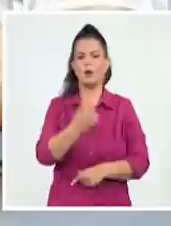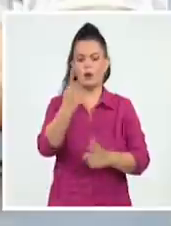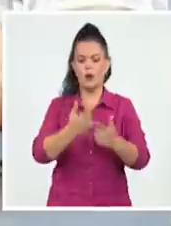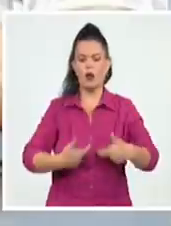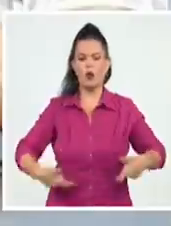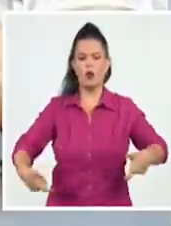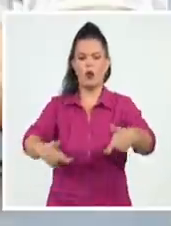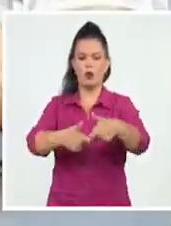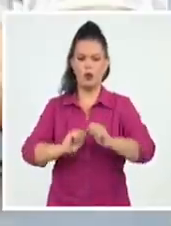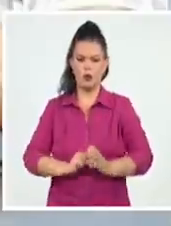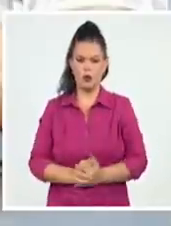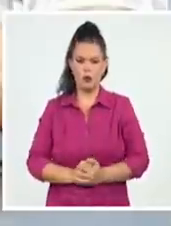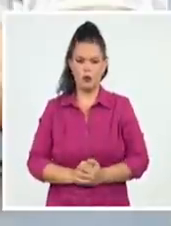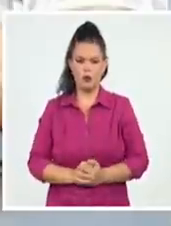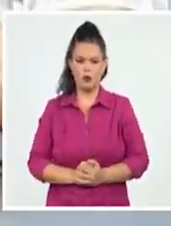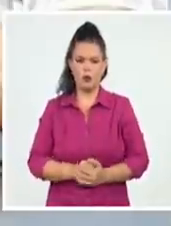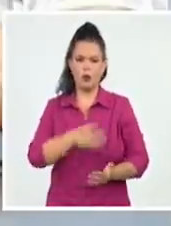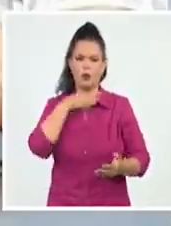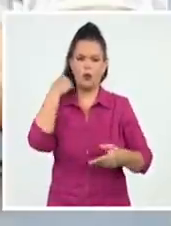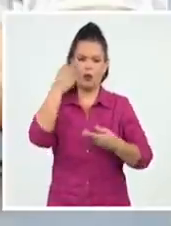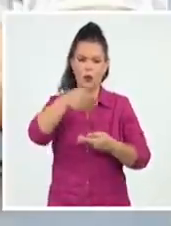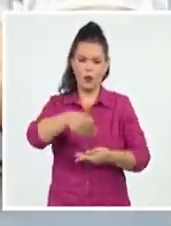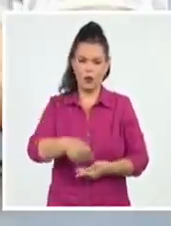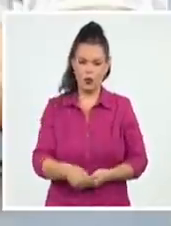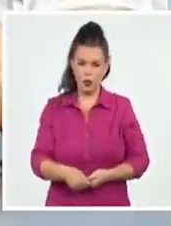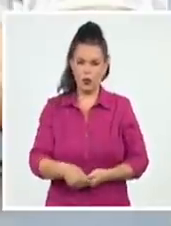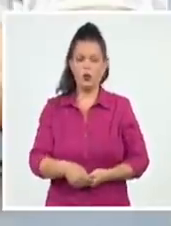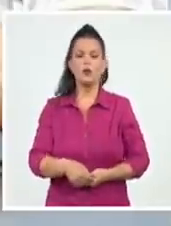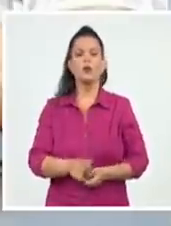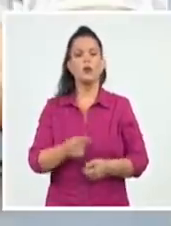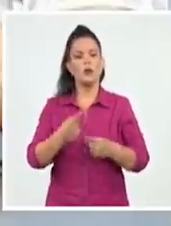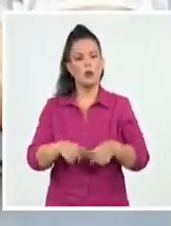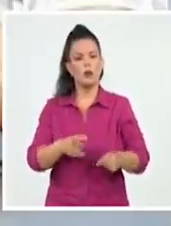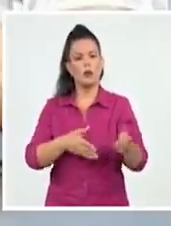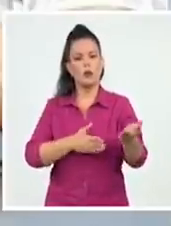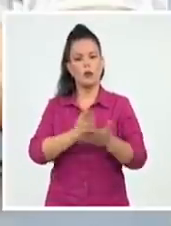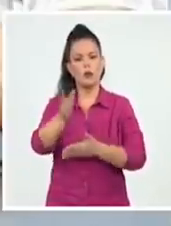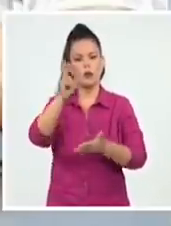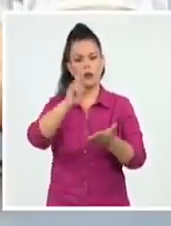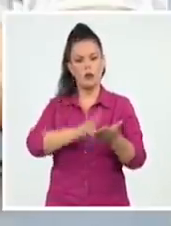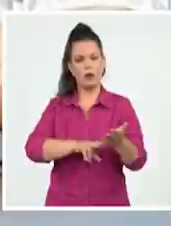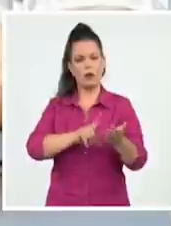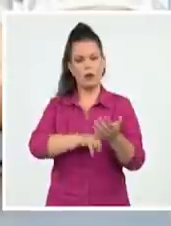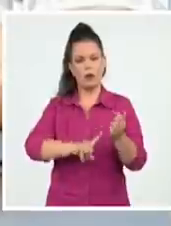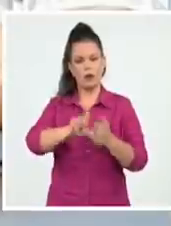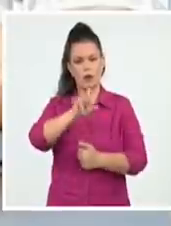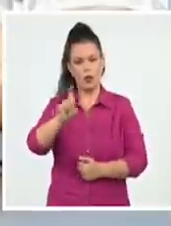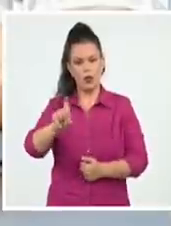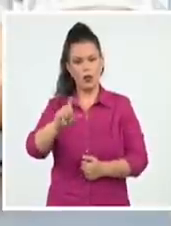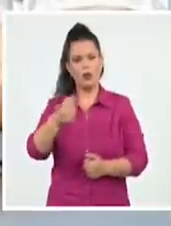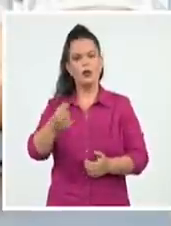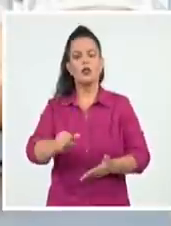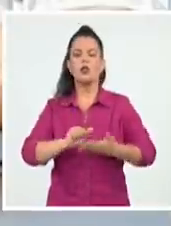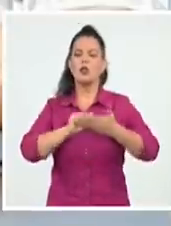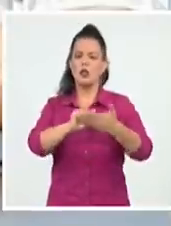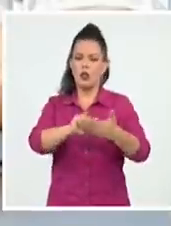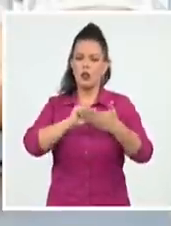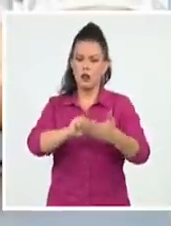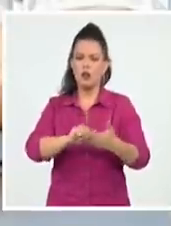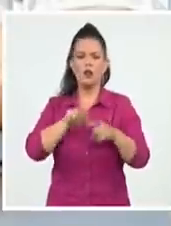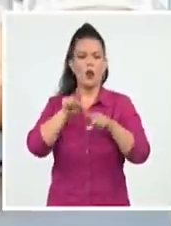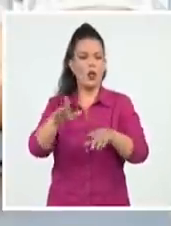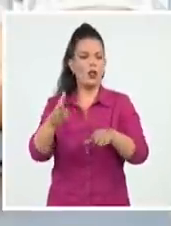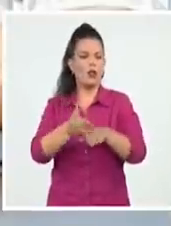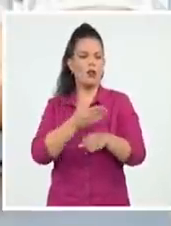fallecer ostentaba la condición de militante de esta organización. Por los servicios brindados a la patria, recibió numerosas